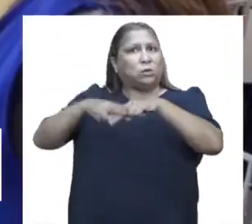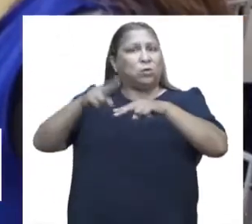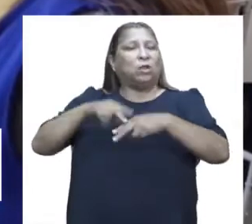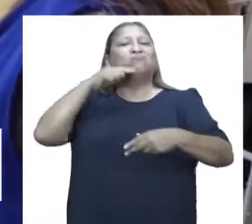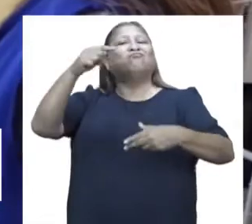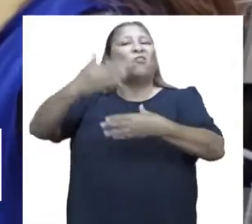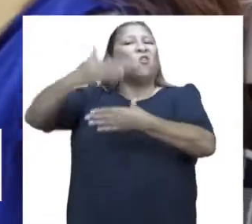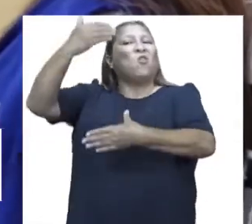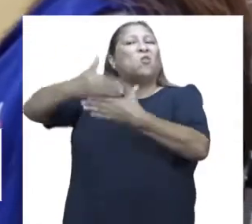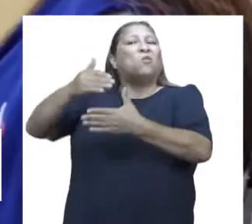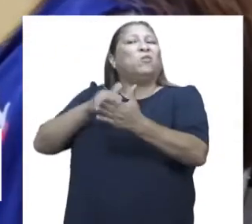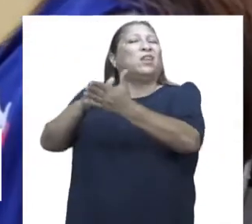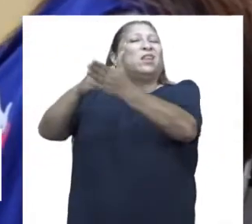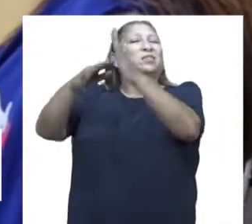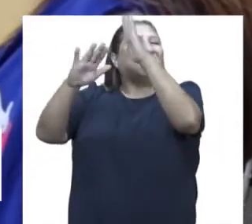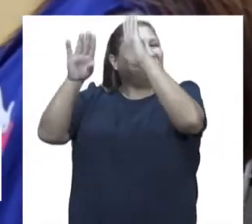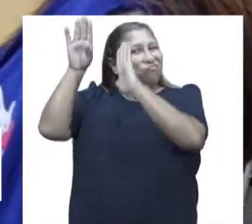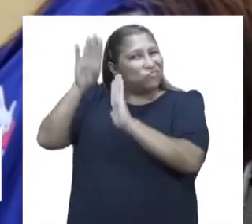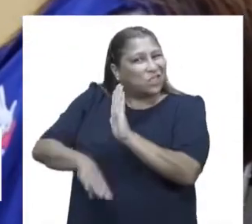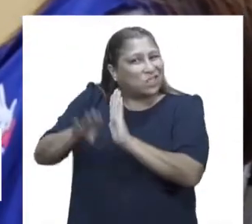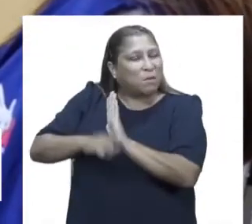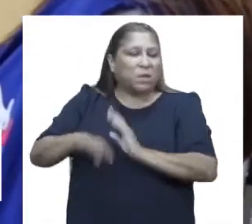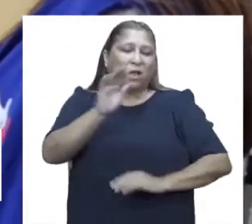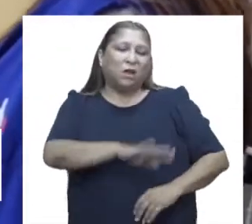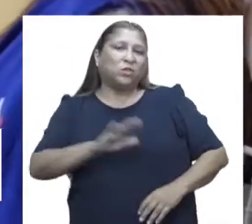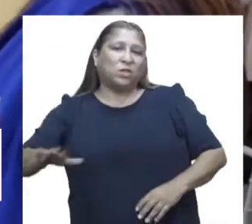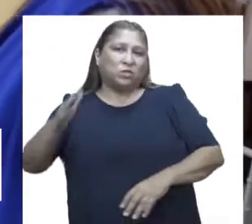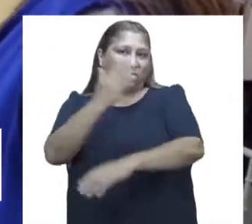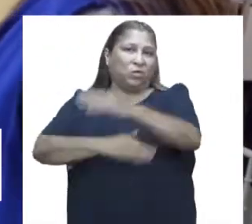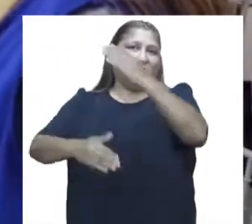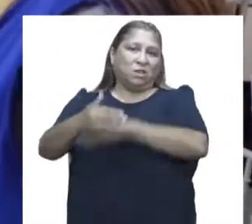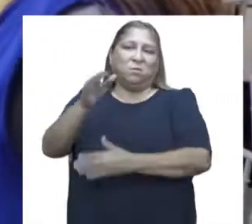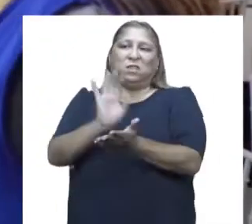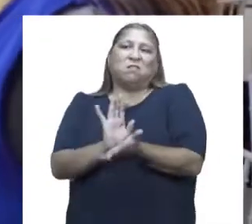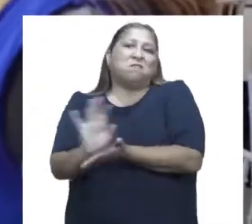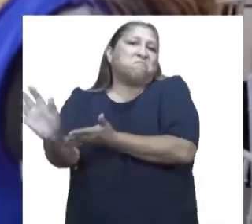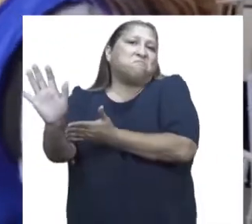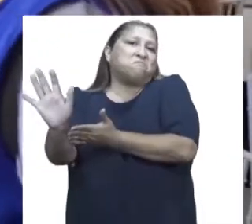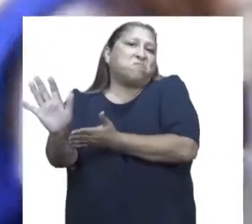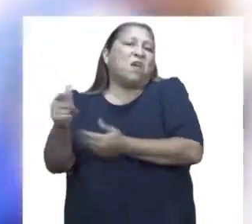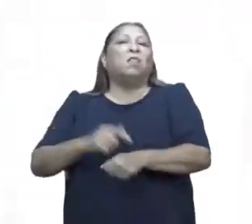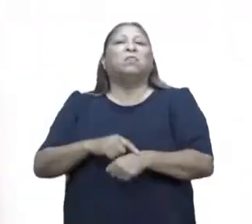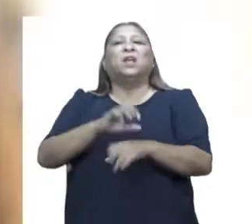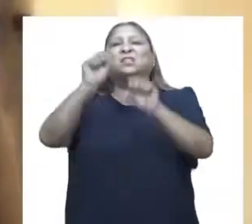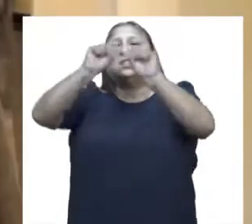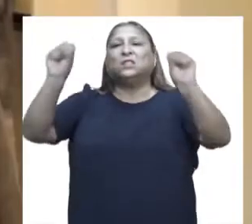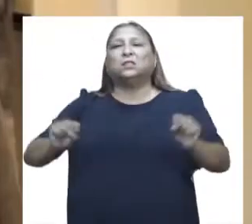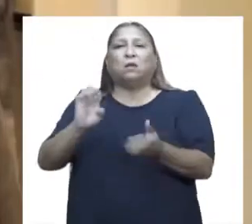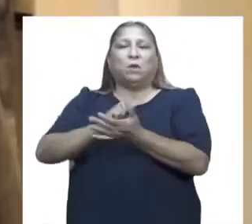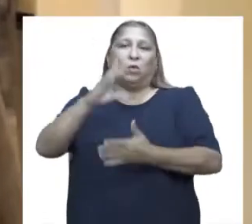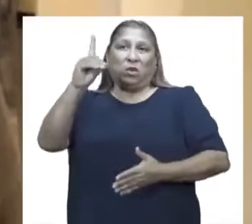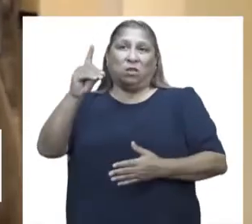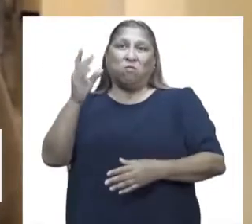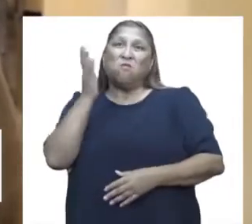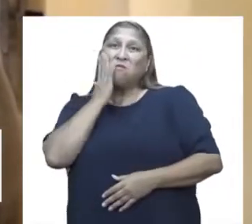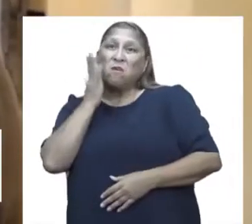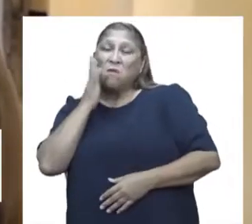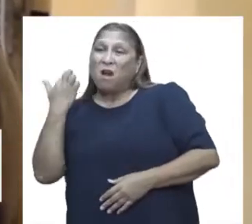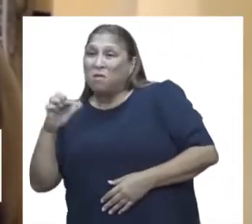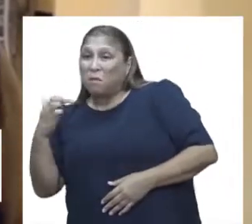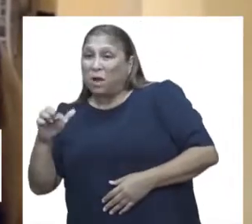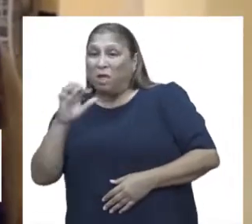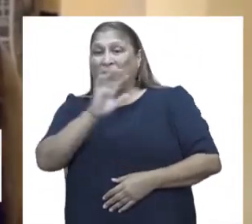barreras que discriminan a las niñas y niños con discapacidad y terminan excluyéndolos del sistema educativo. Hay padres de chicos con